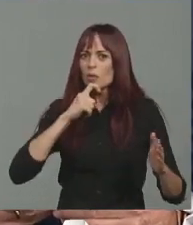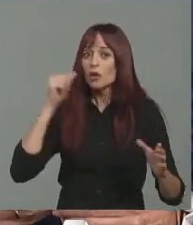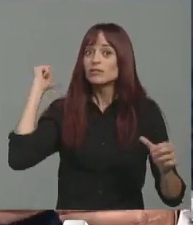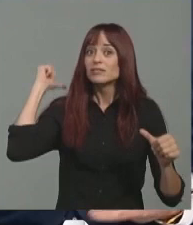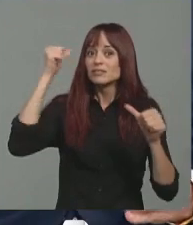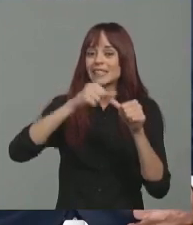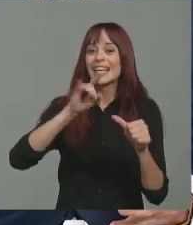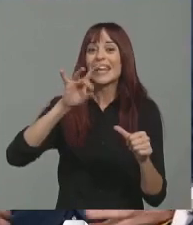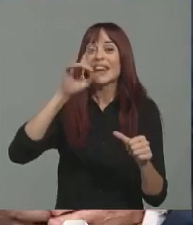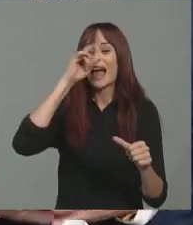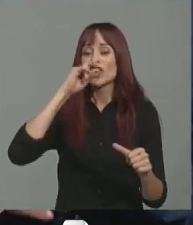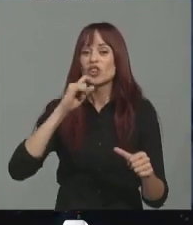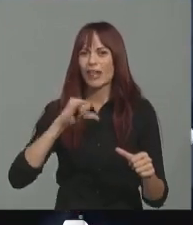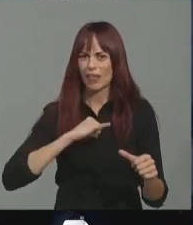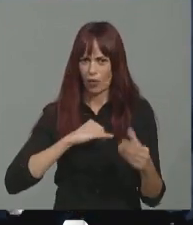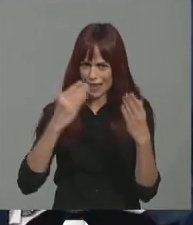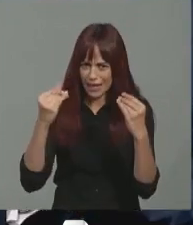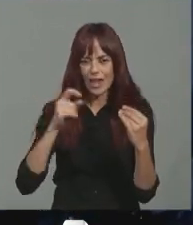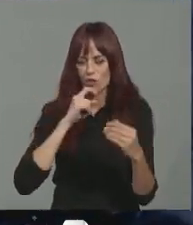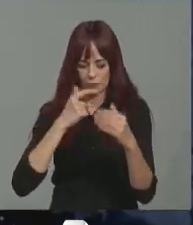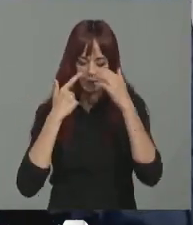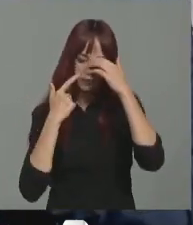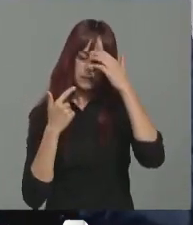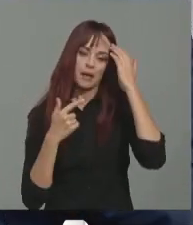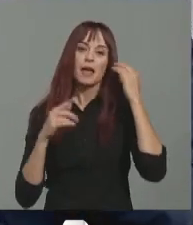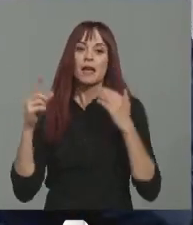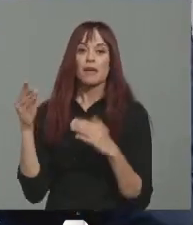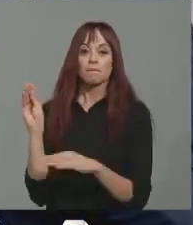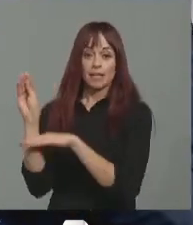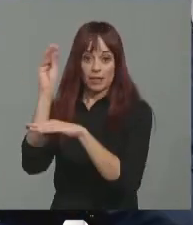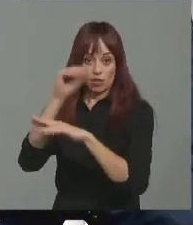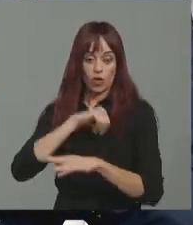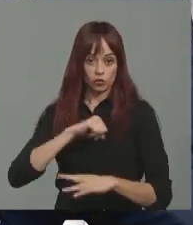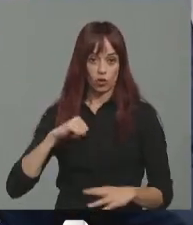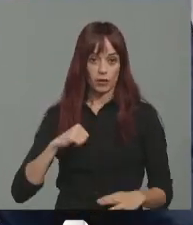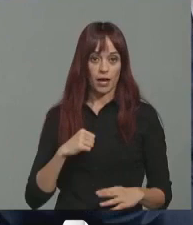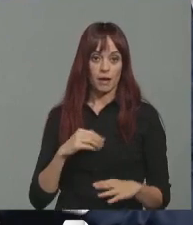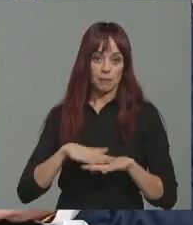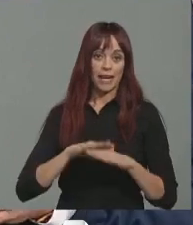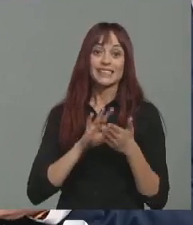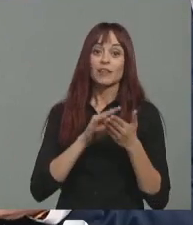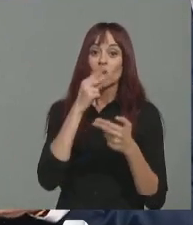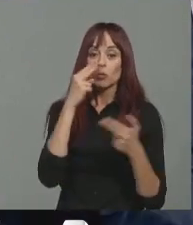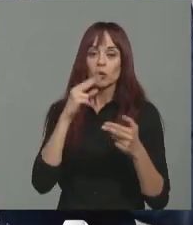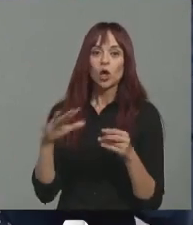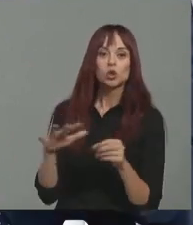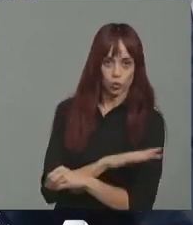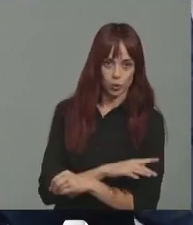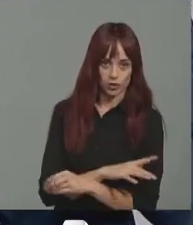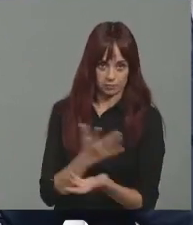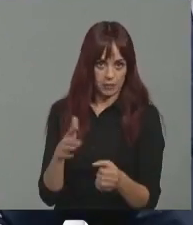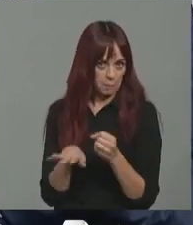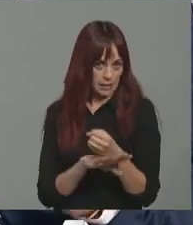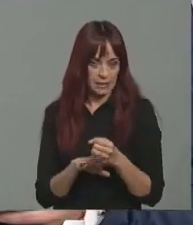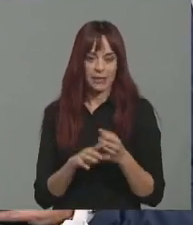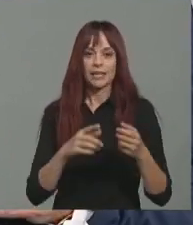Pues es fácil. Mire, la financiación autonómica está llamada a cubrir la prestación de servicios públicos fundamentales. Básicamente,